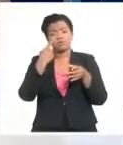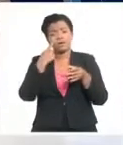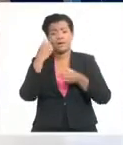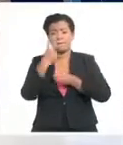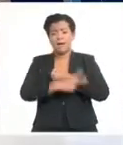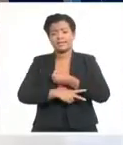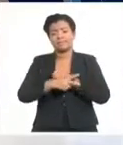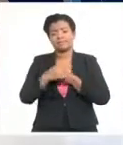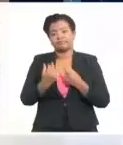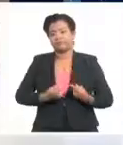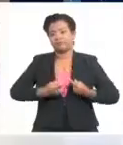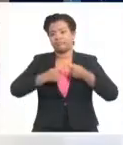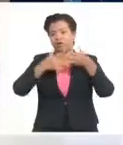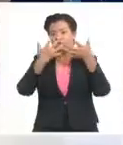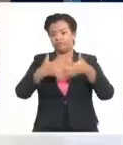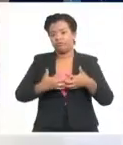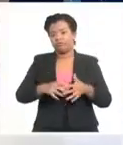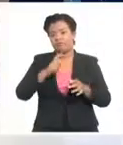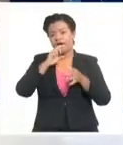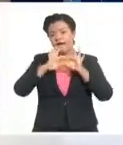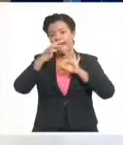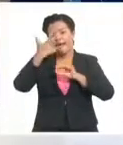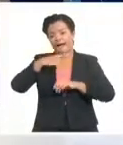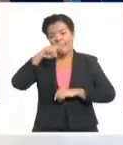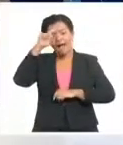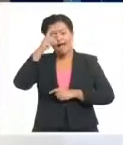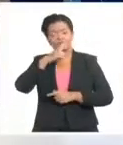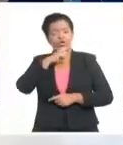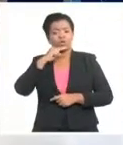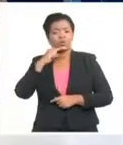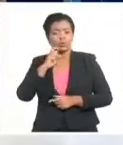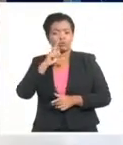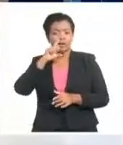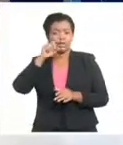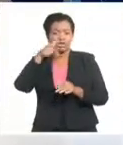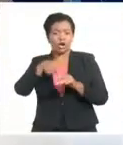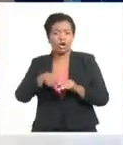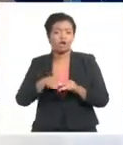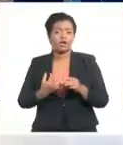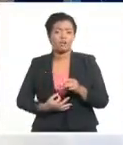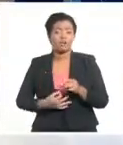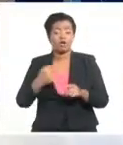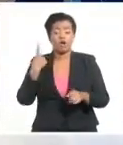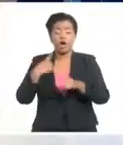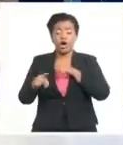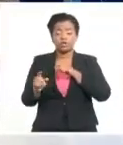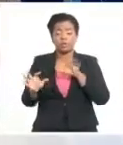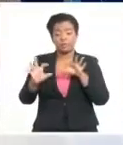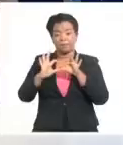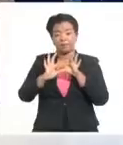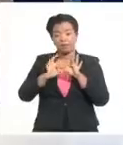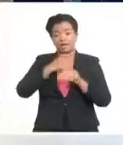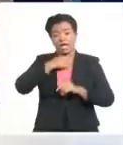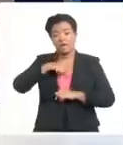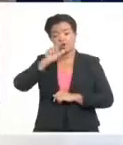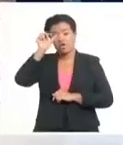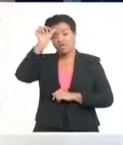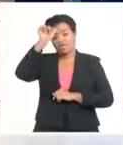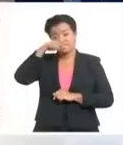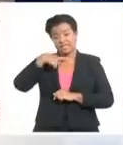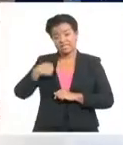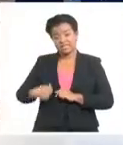y petróleo como Arabia Saudita, Rusia e Irán y a grandes consumidores como la India y China. Pero hay más.